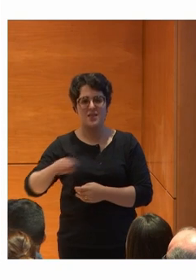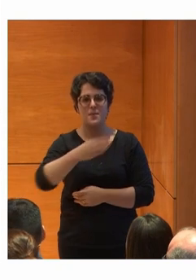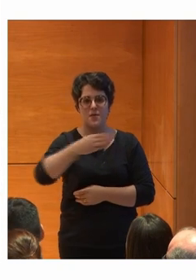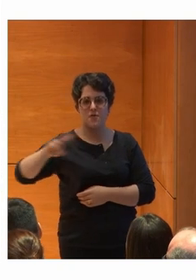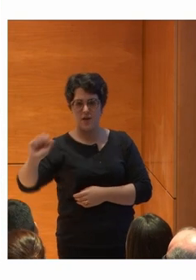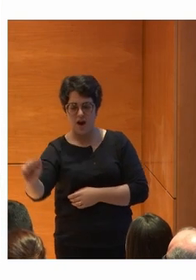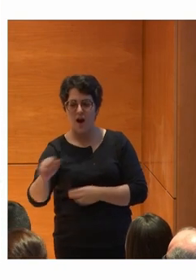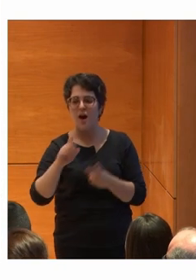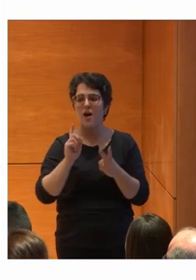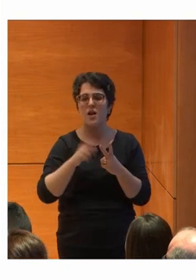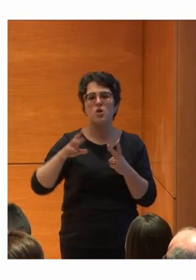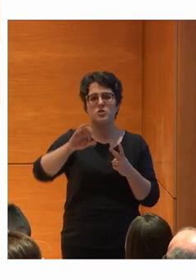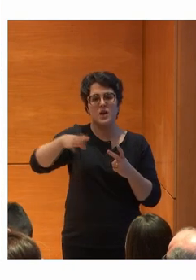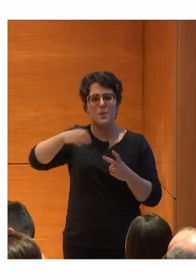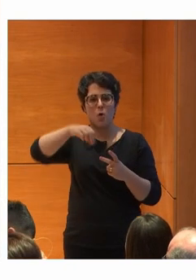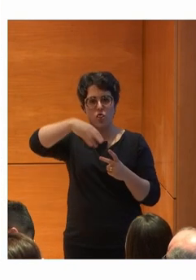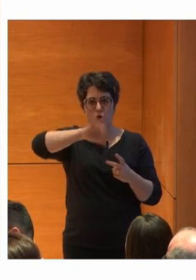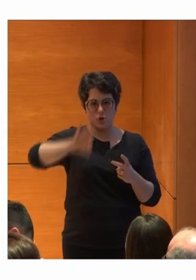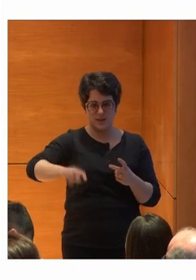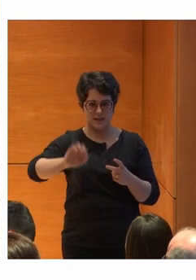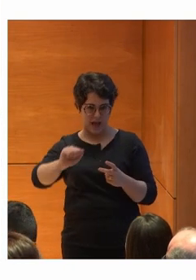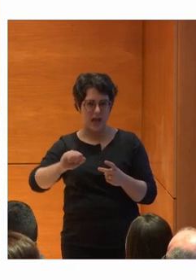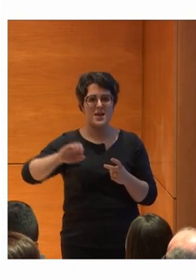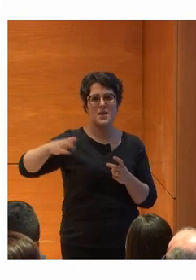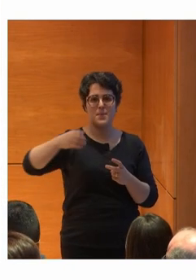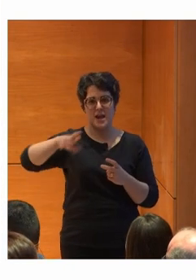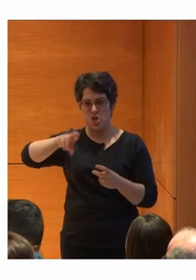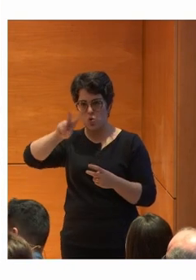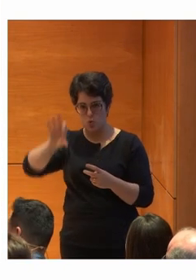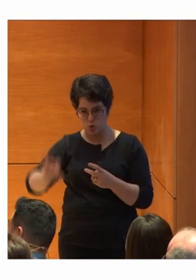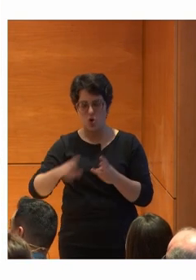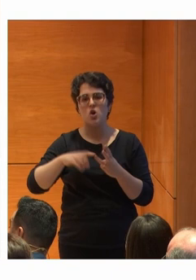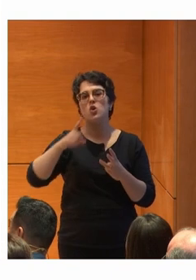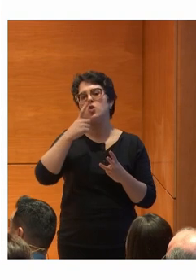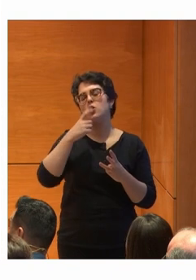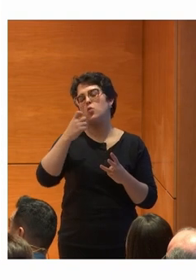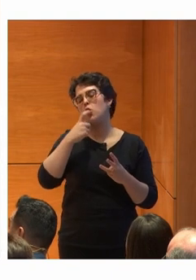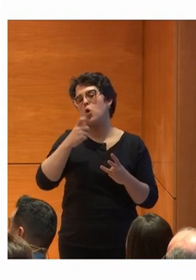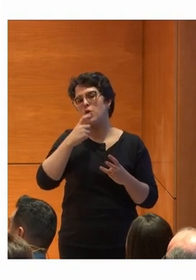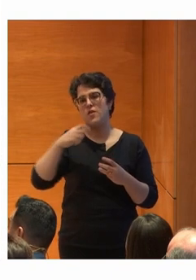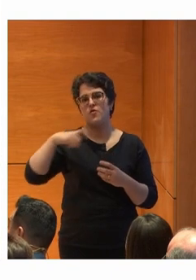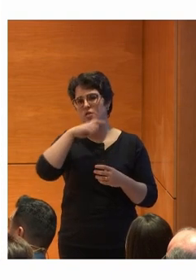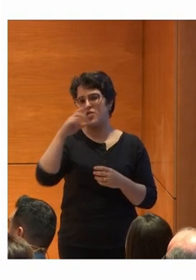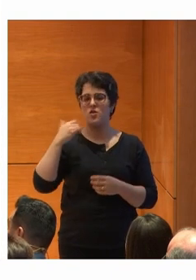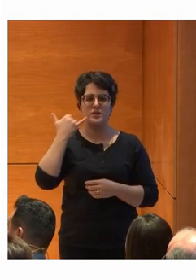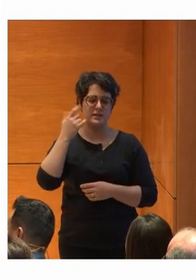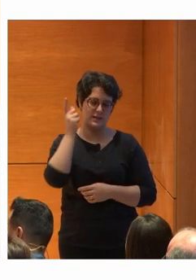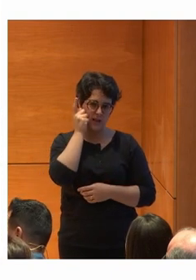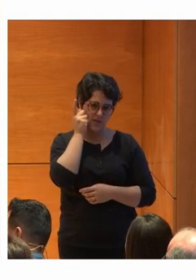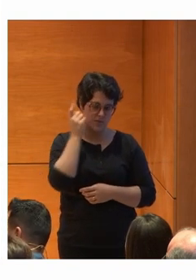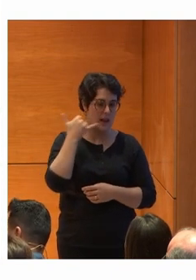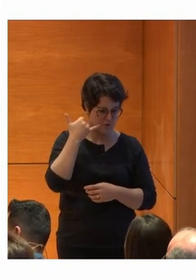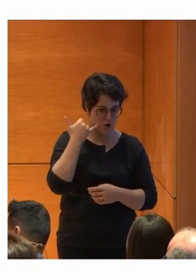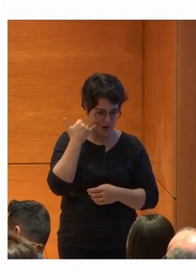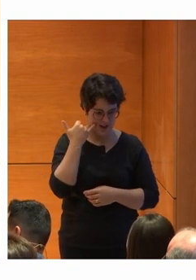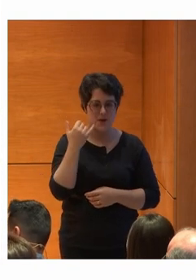Rosa Mozota De Iberius Y Luis Rojo De Fundación Telefónica Nos